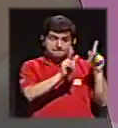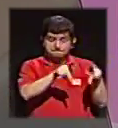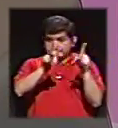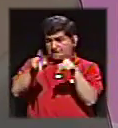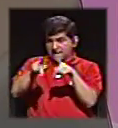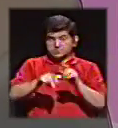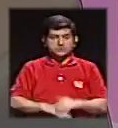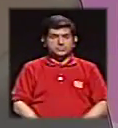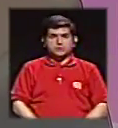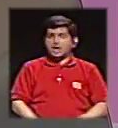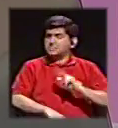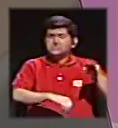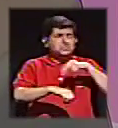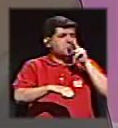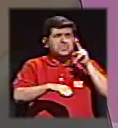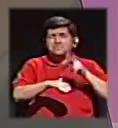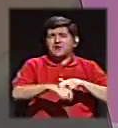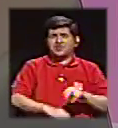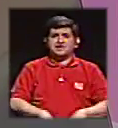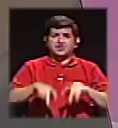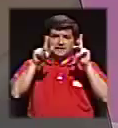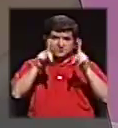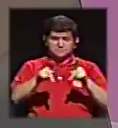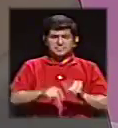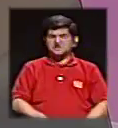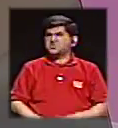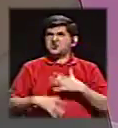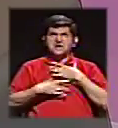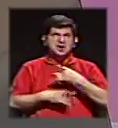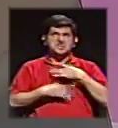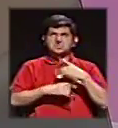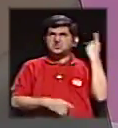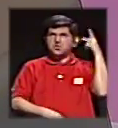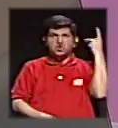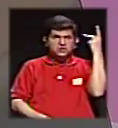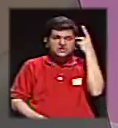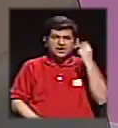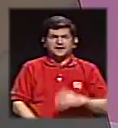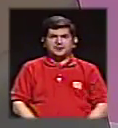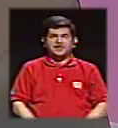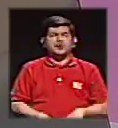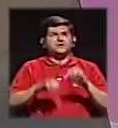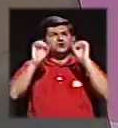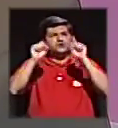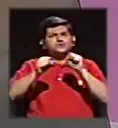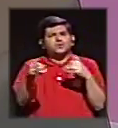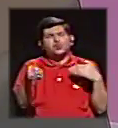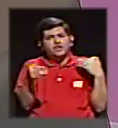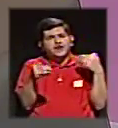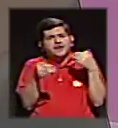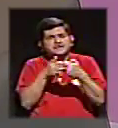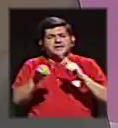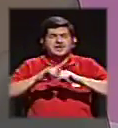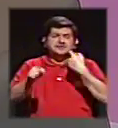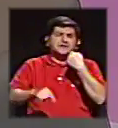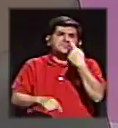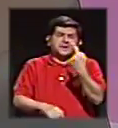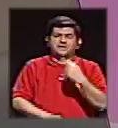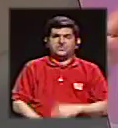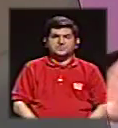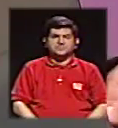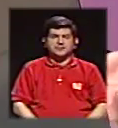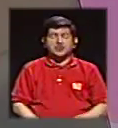gente común, que la gente que estaba desinteresada de la política, pues se logre acercar, pero hay que decírselo